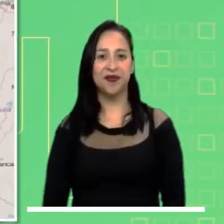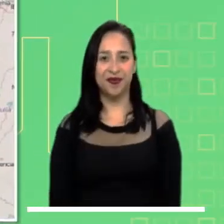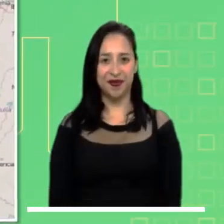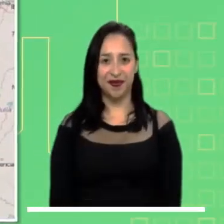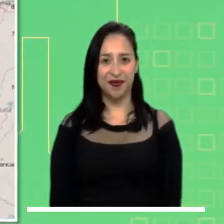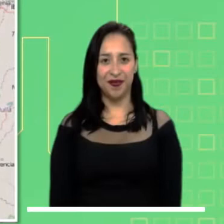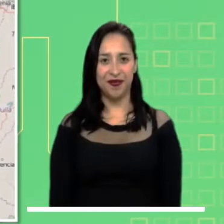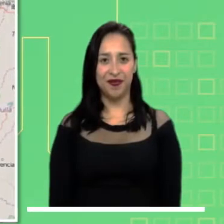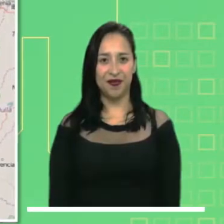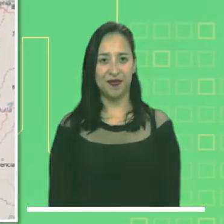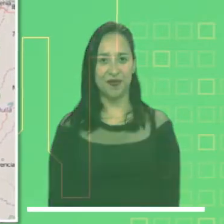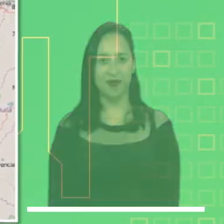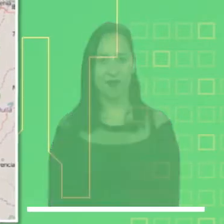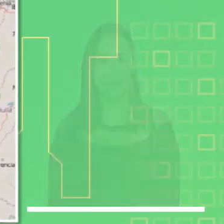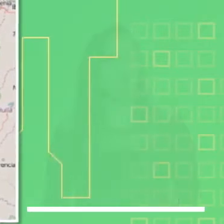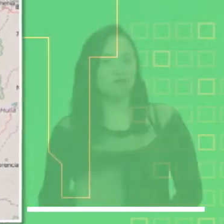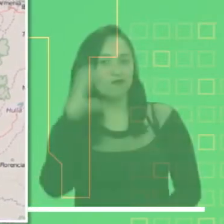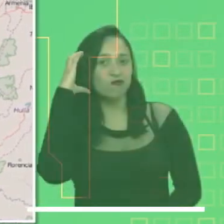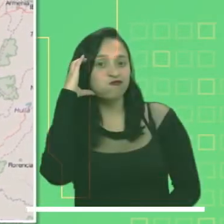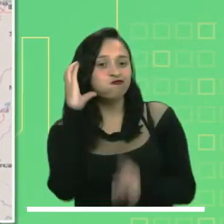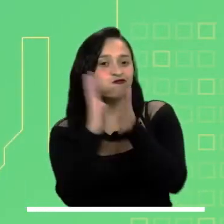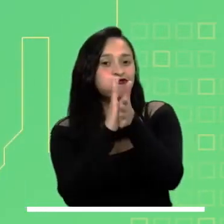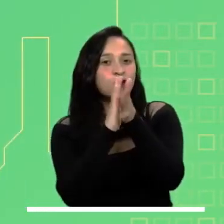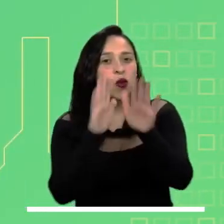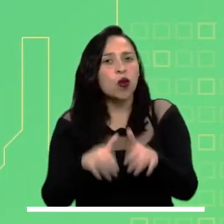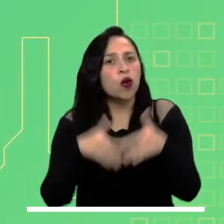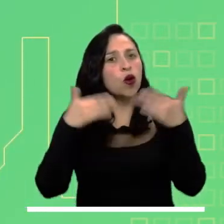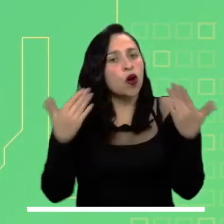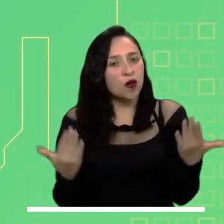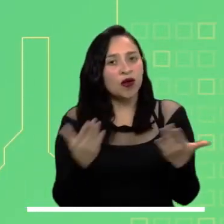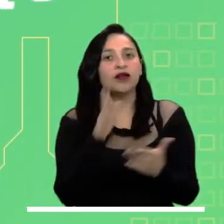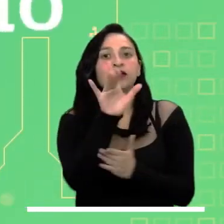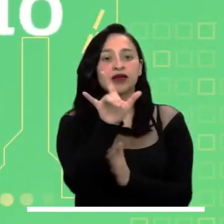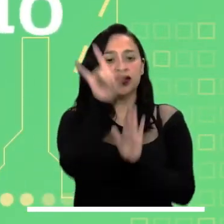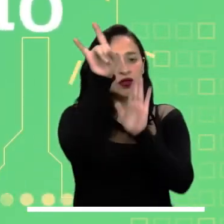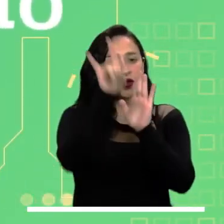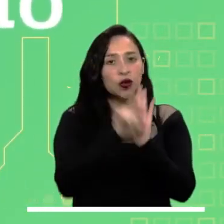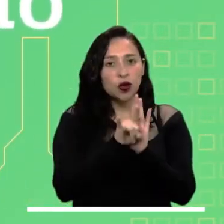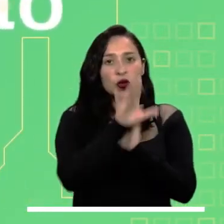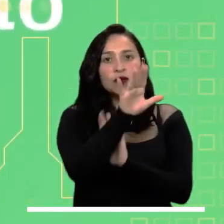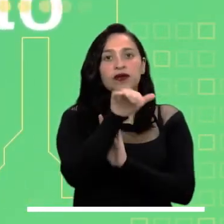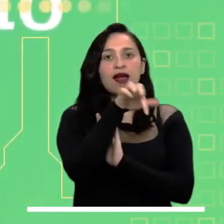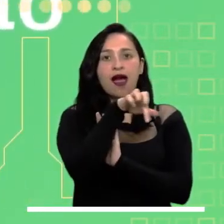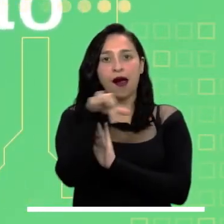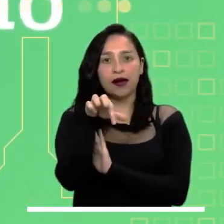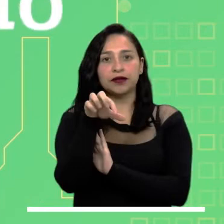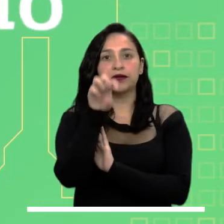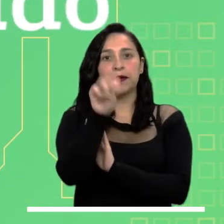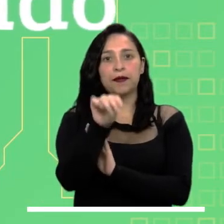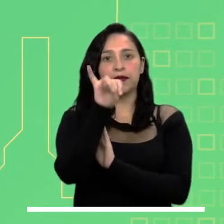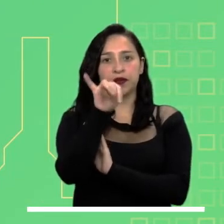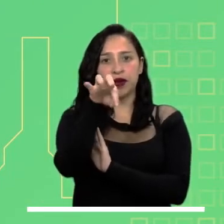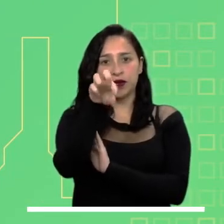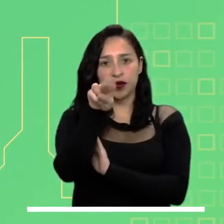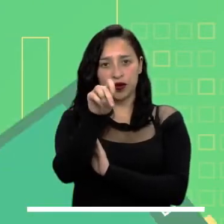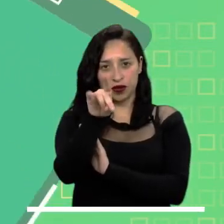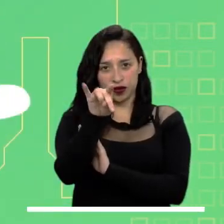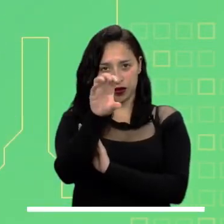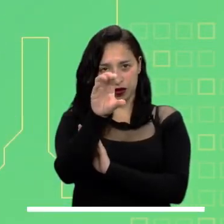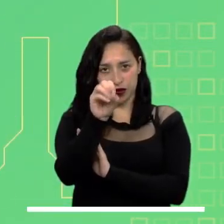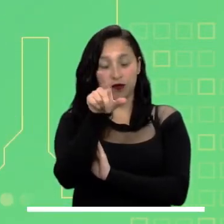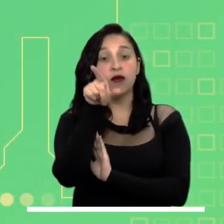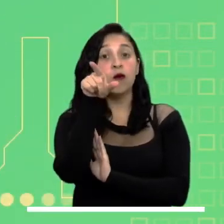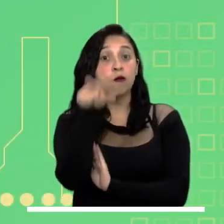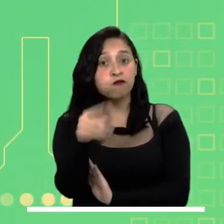Atención al tiempo lluvioso en el sur de la Cuenca Pacífica. Manténgase bien informado y en tiempo real a través de nuestra